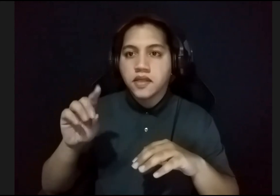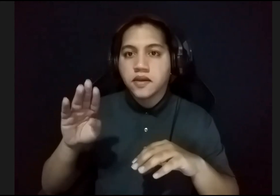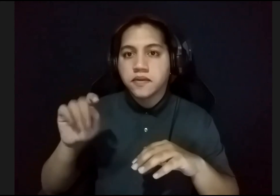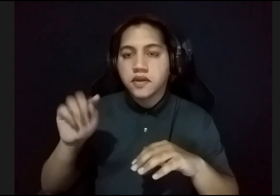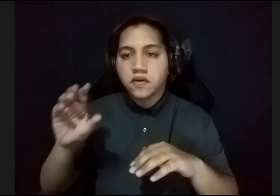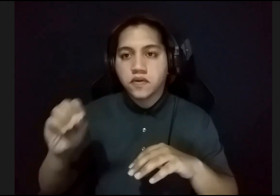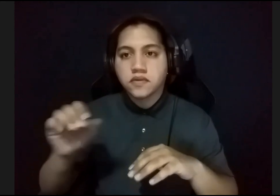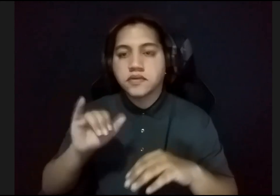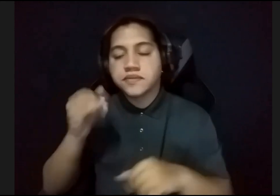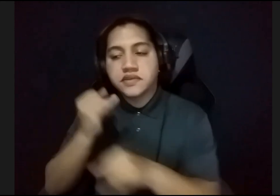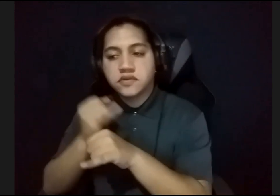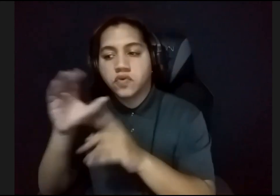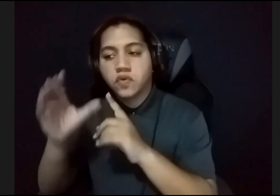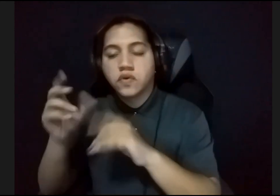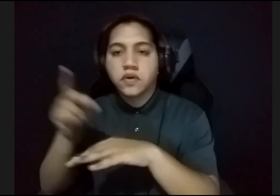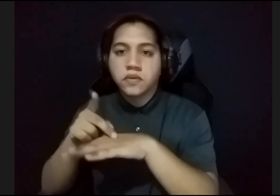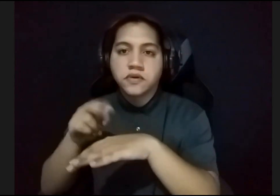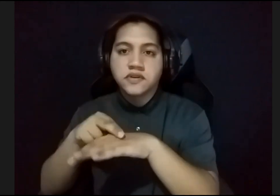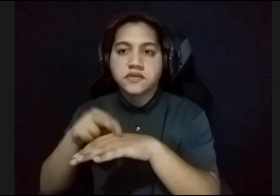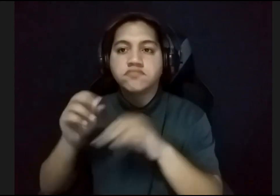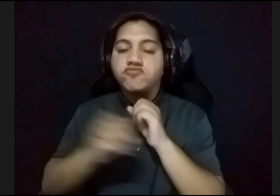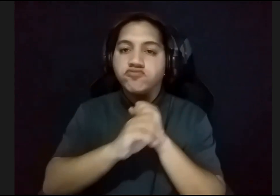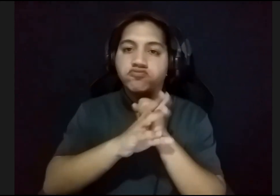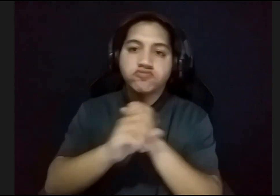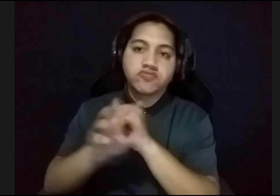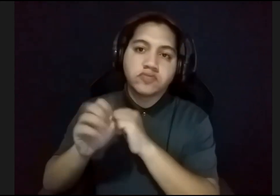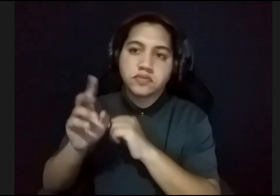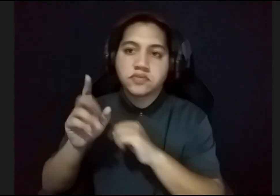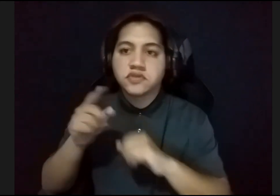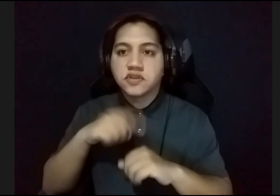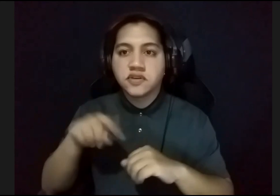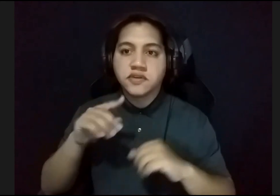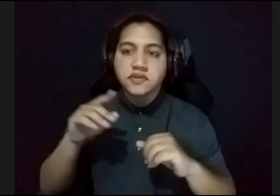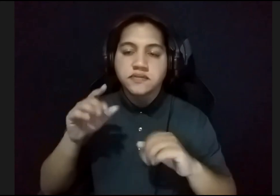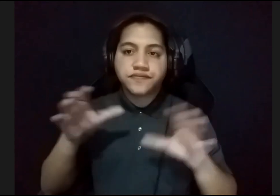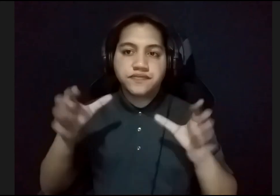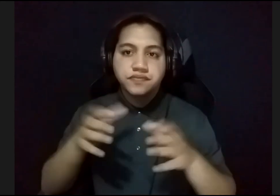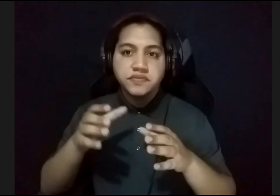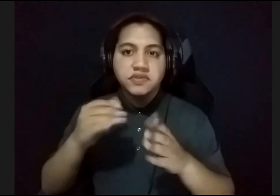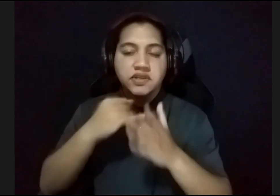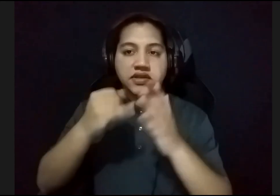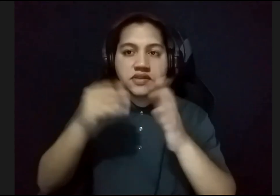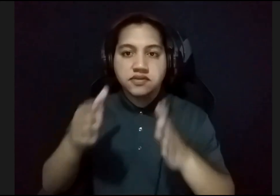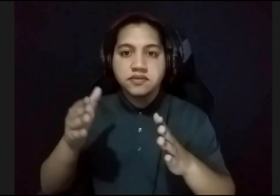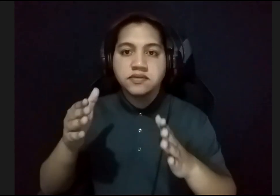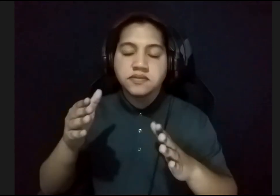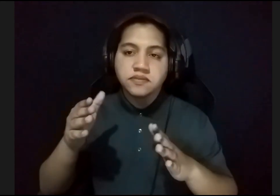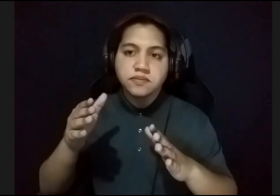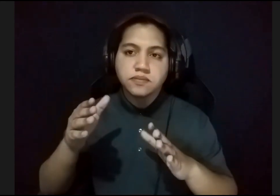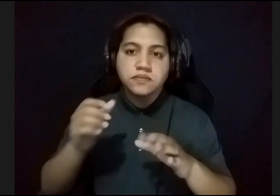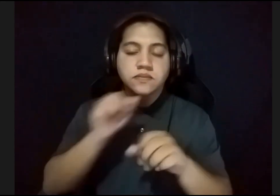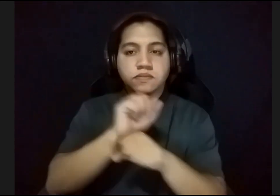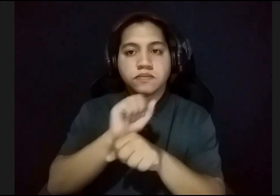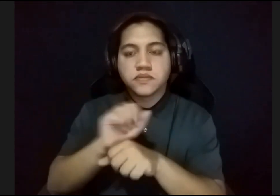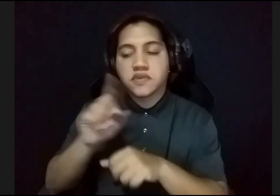Cultura puertorriqueña, el fin era promover. Ellos tenían, o sea, este grupo de artistas que trabajó tanto para la DIBESCOT,